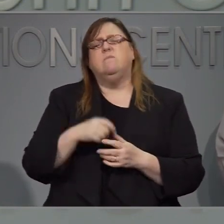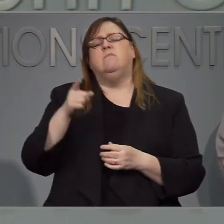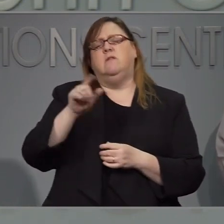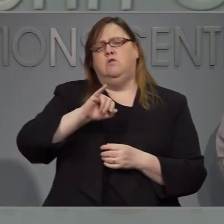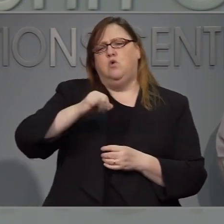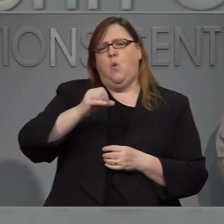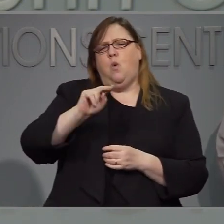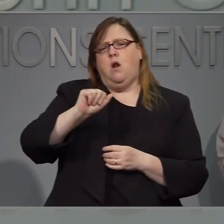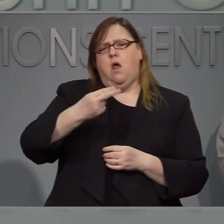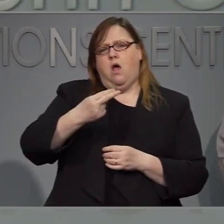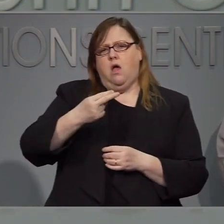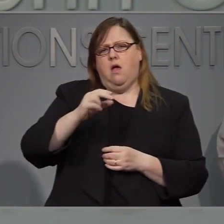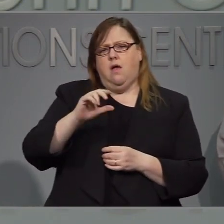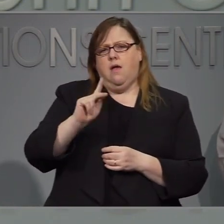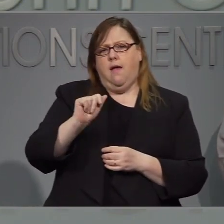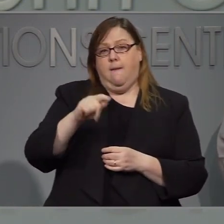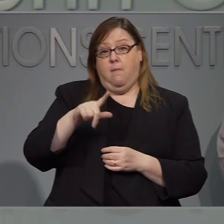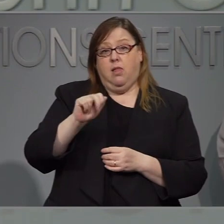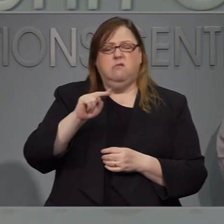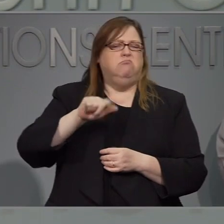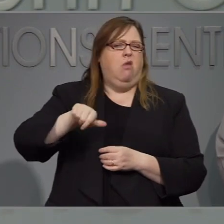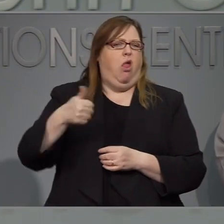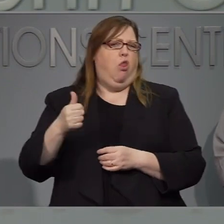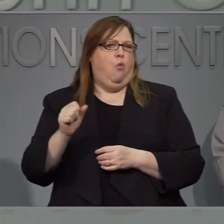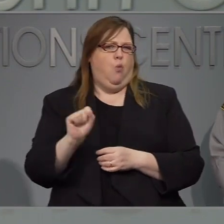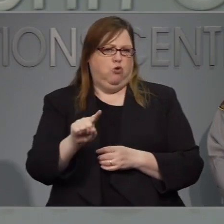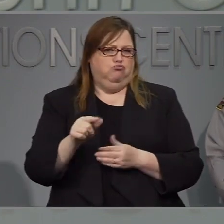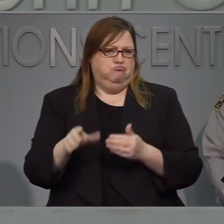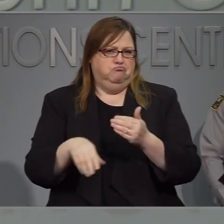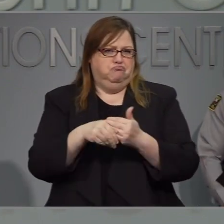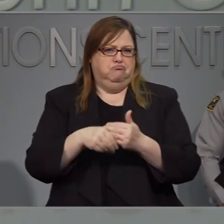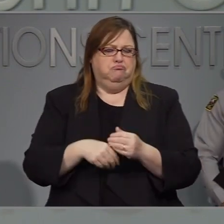Una pregunta de seguimiento de China que aprendí y si le ven.